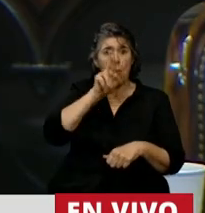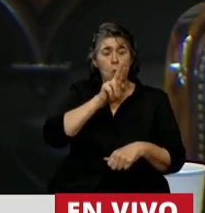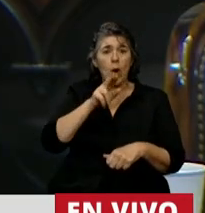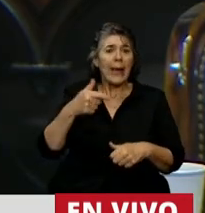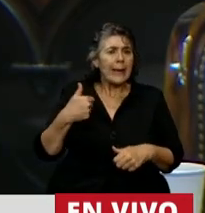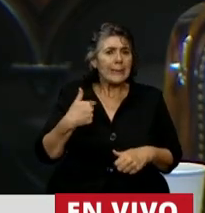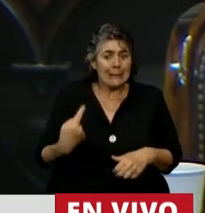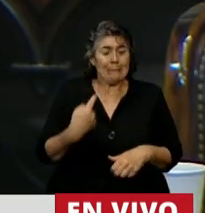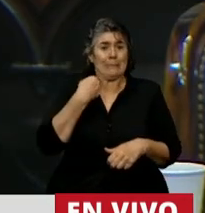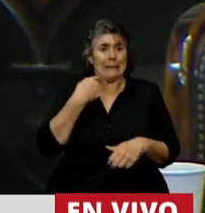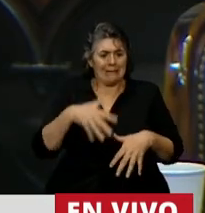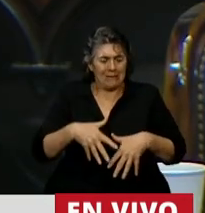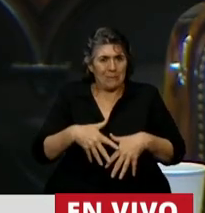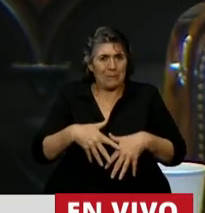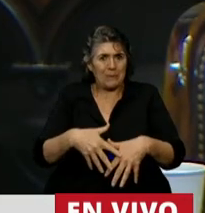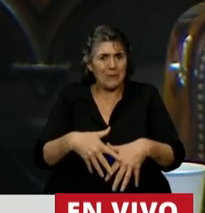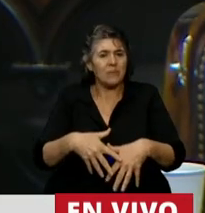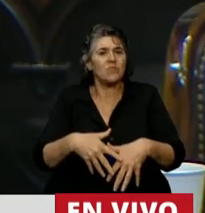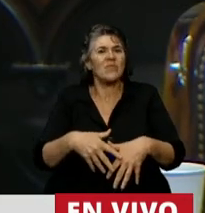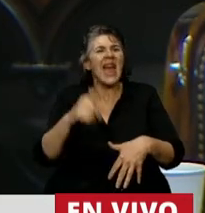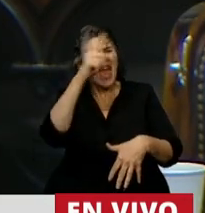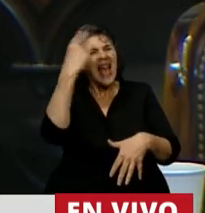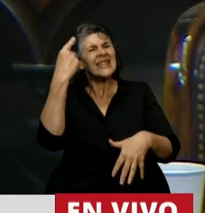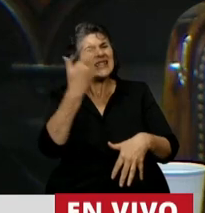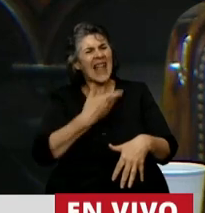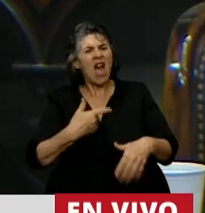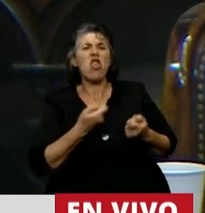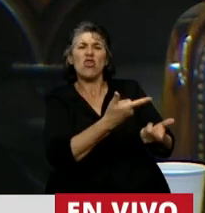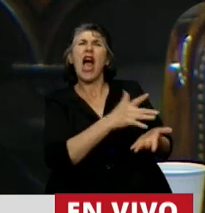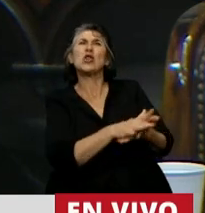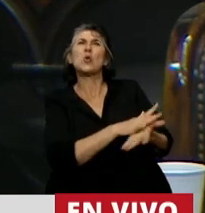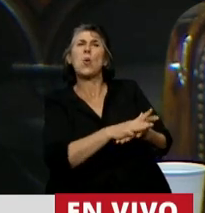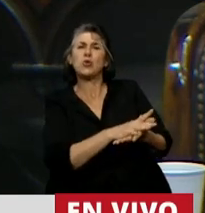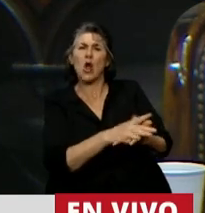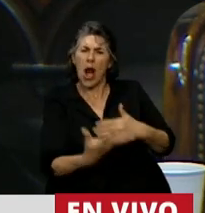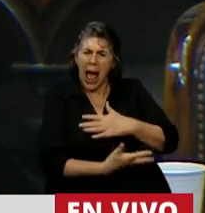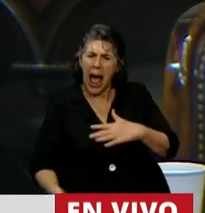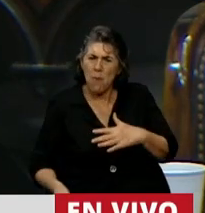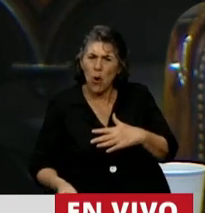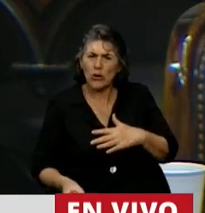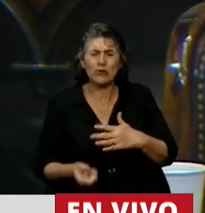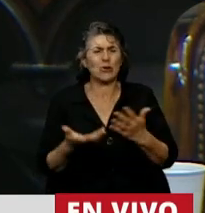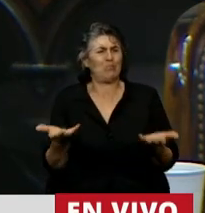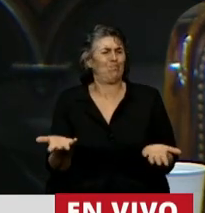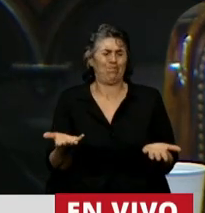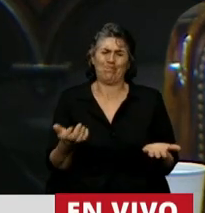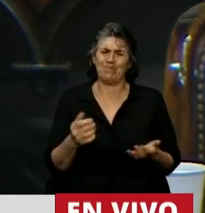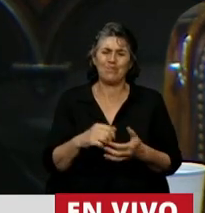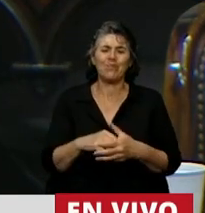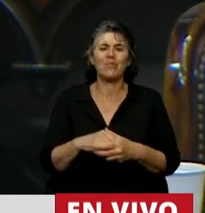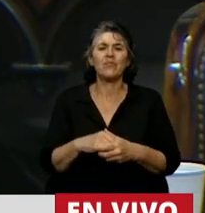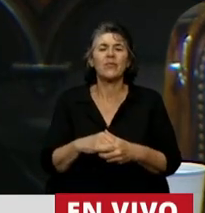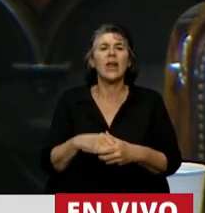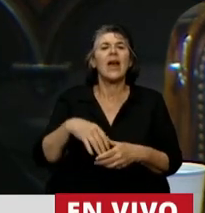planificados desde el Estado se plantea el aborto como una solución. Teniendo aún pendiente